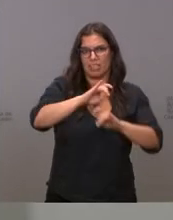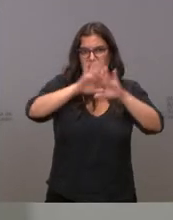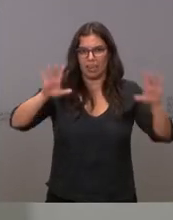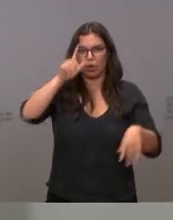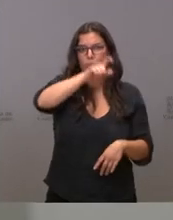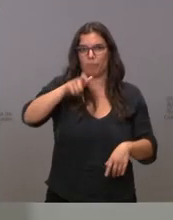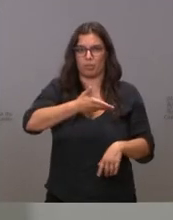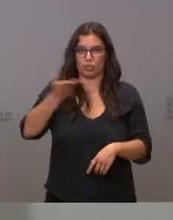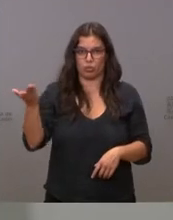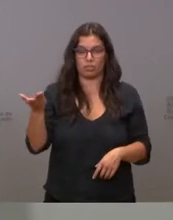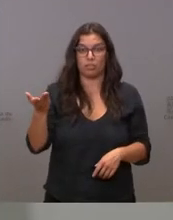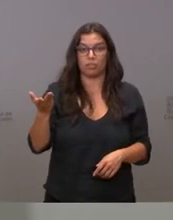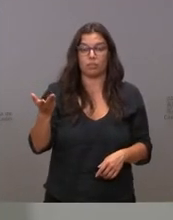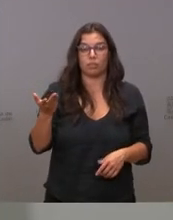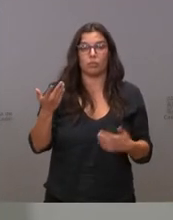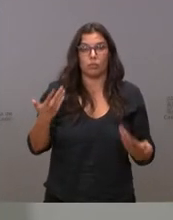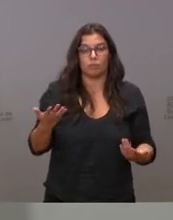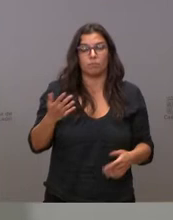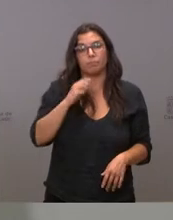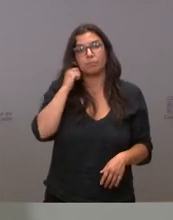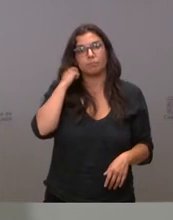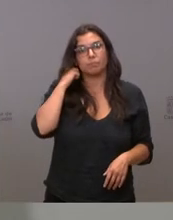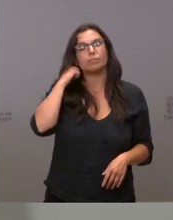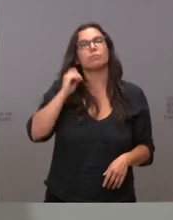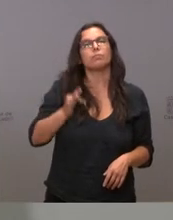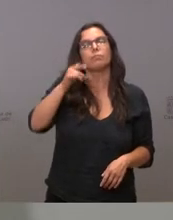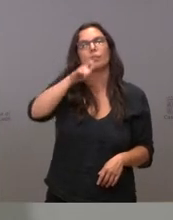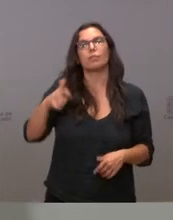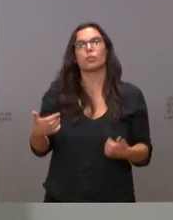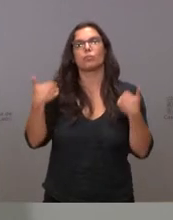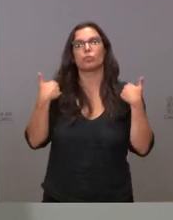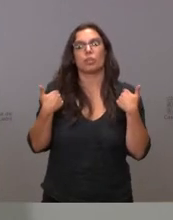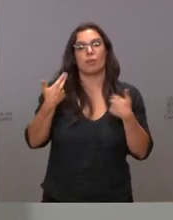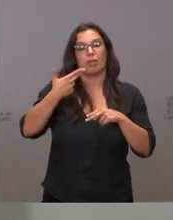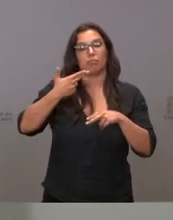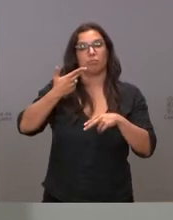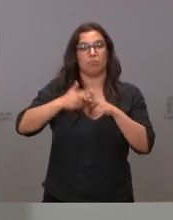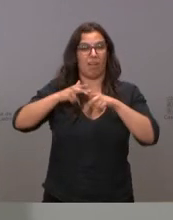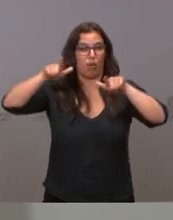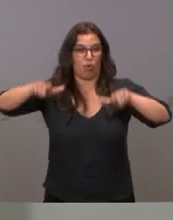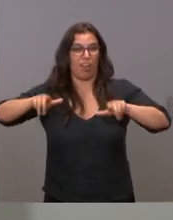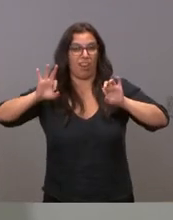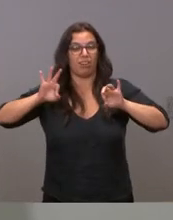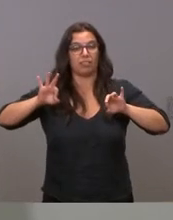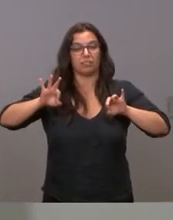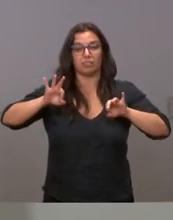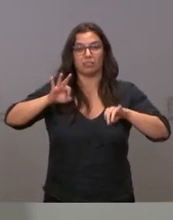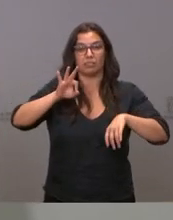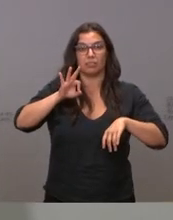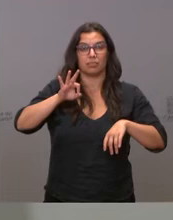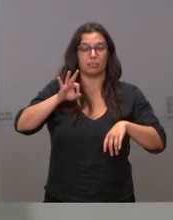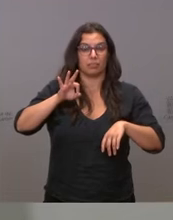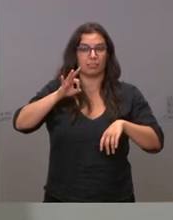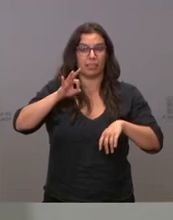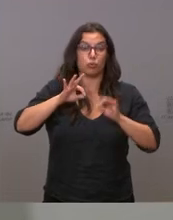nuestra población y a los responsables de estos locales incumplidores, que afortunadamente son una